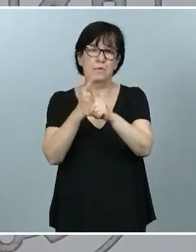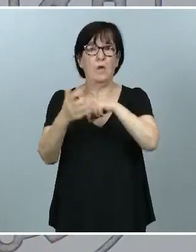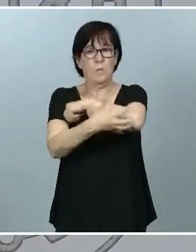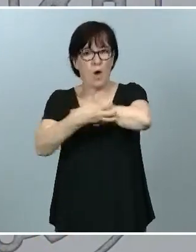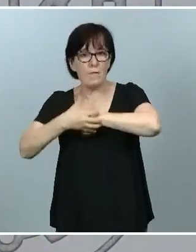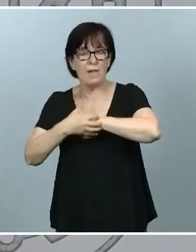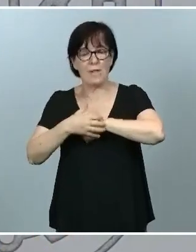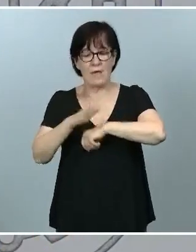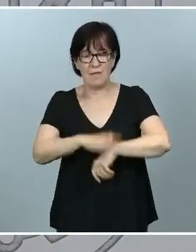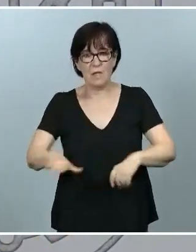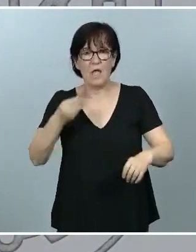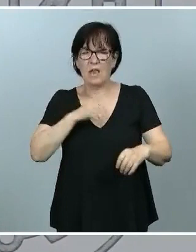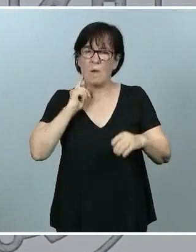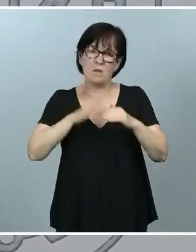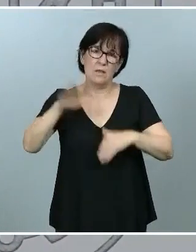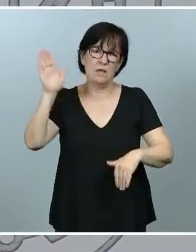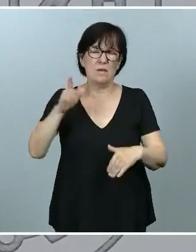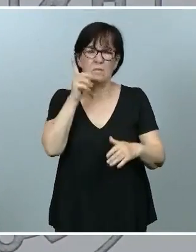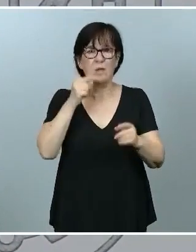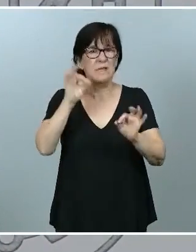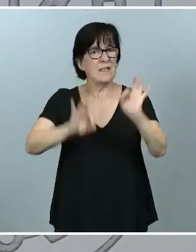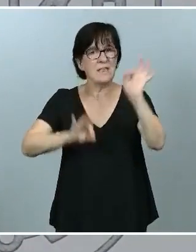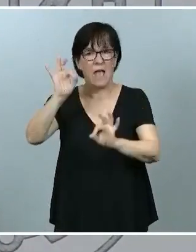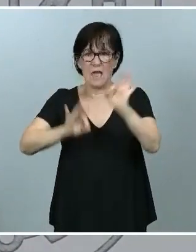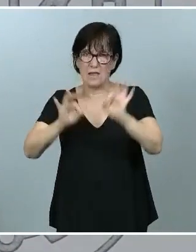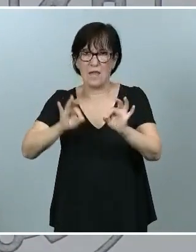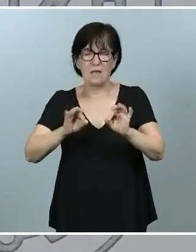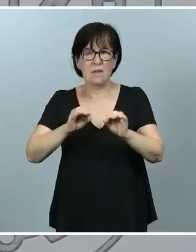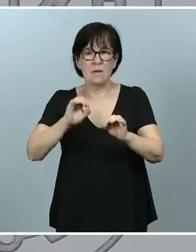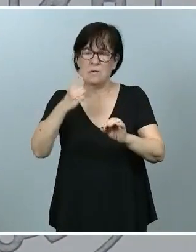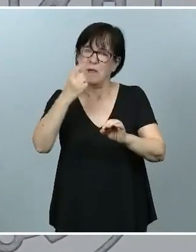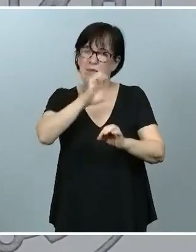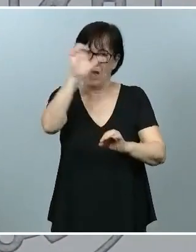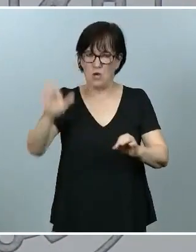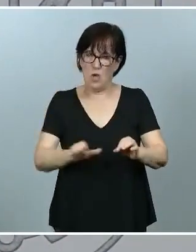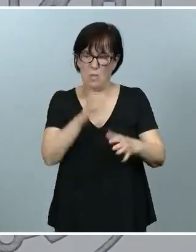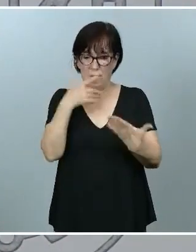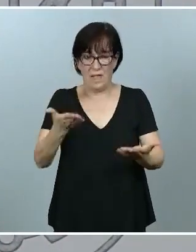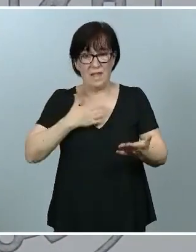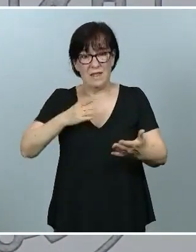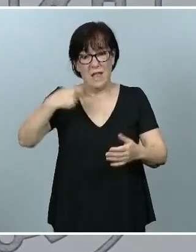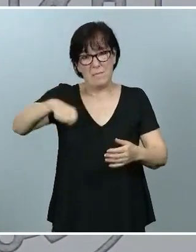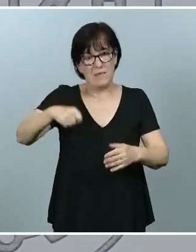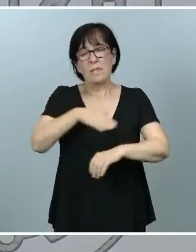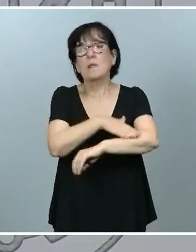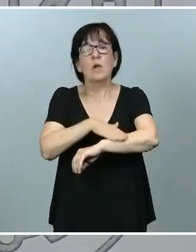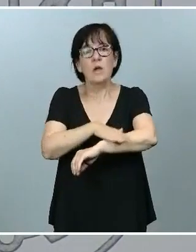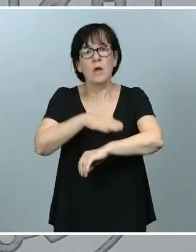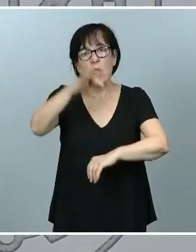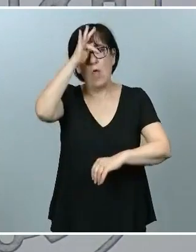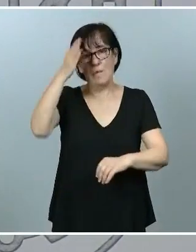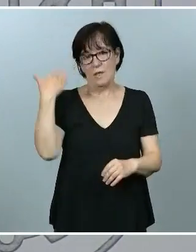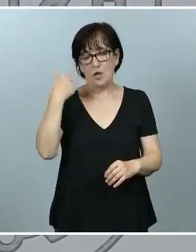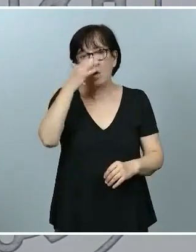en España alcanza una de las tasas más elevadas de Europa. Y como recordó el propio presidente del Gobierno, este domingo, el